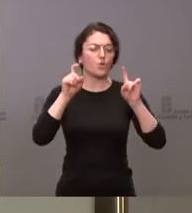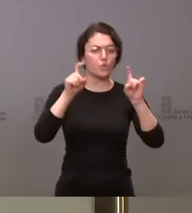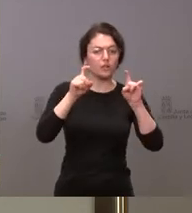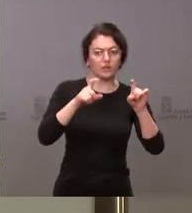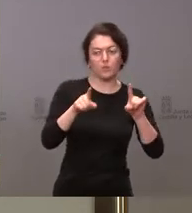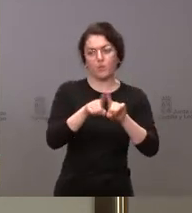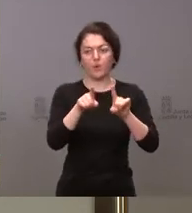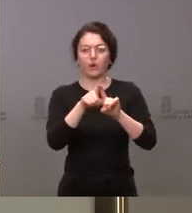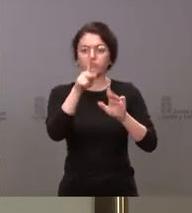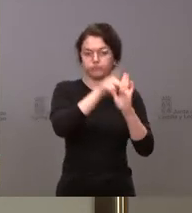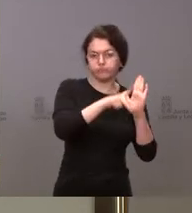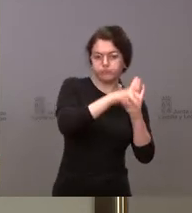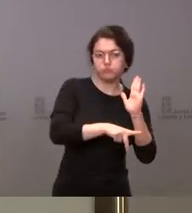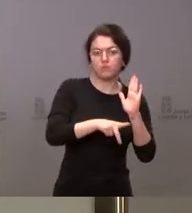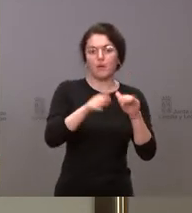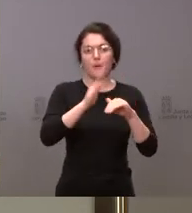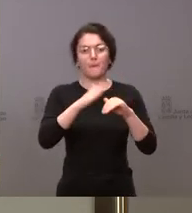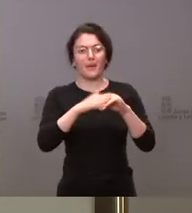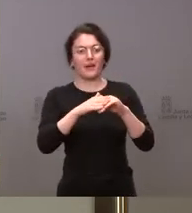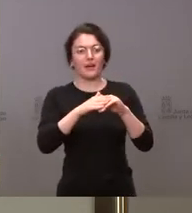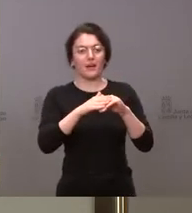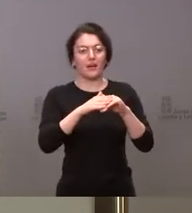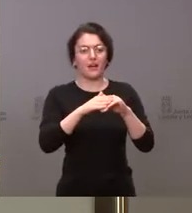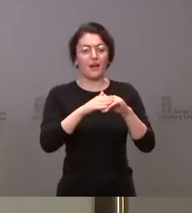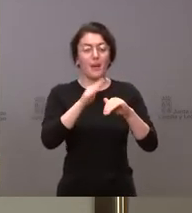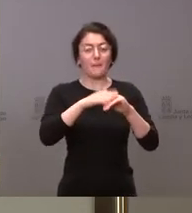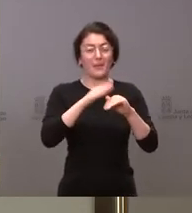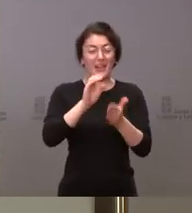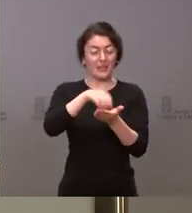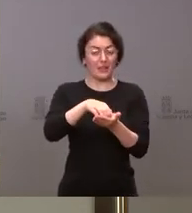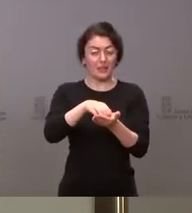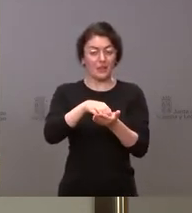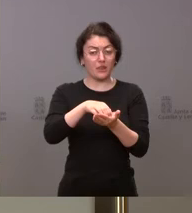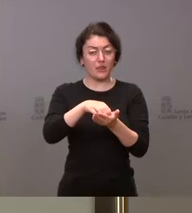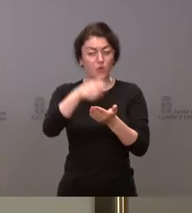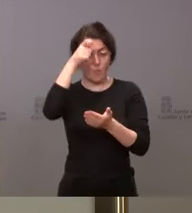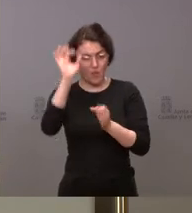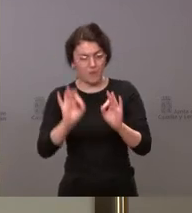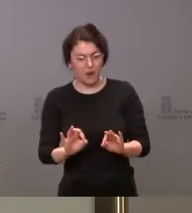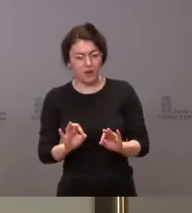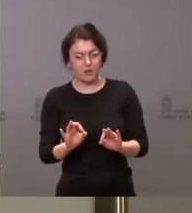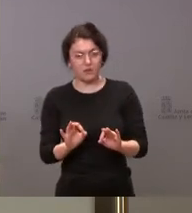modelo tanto a pymes como a centros municipales que debe cumplirse